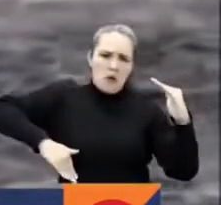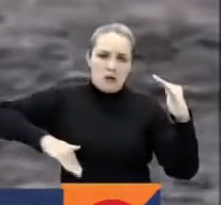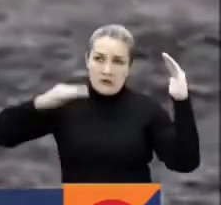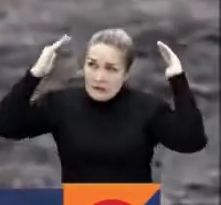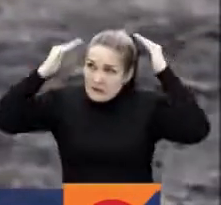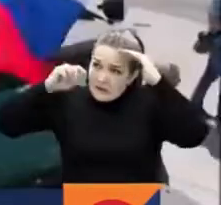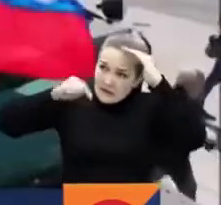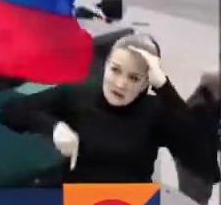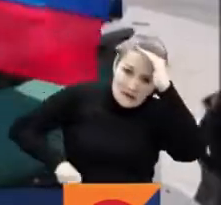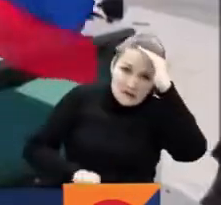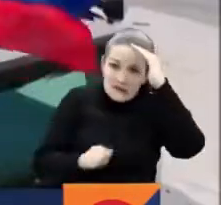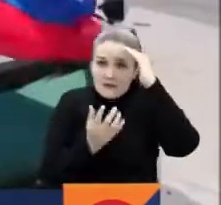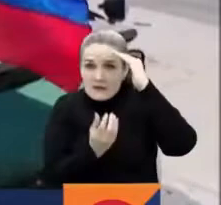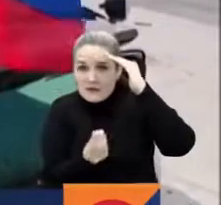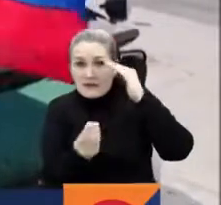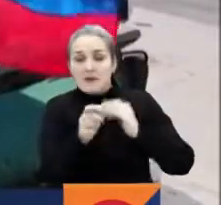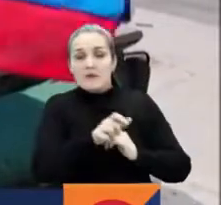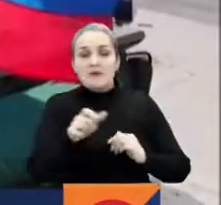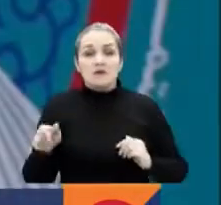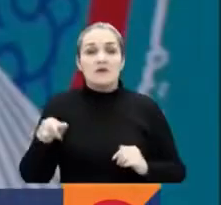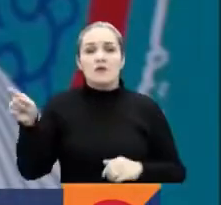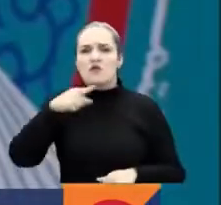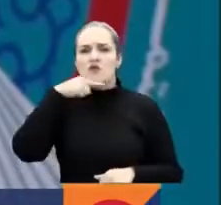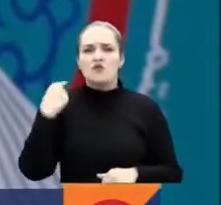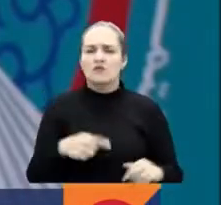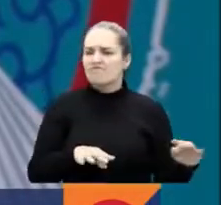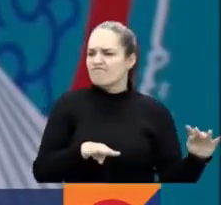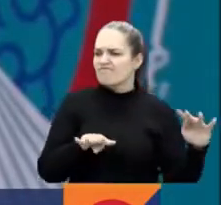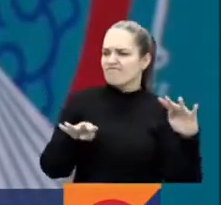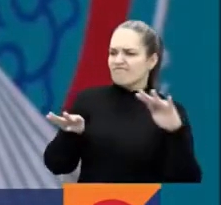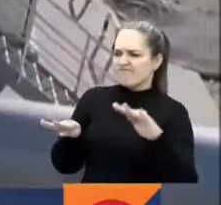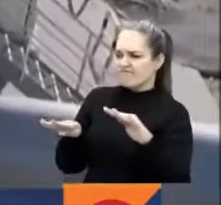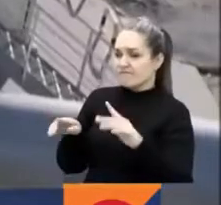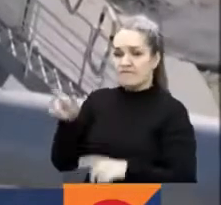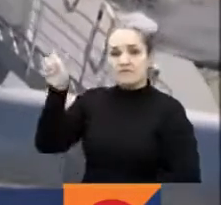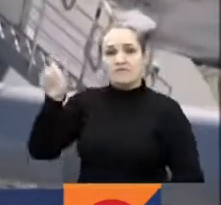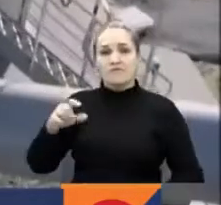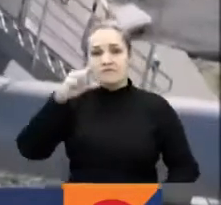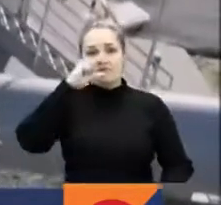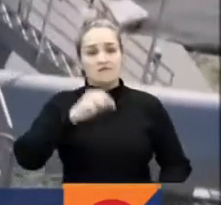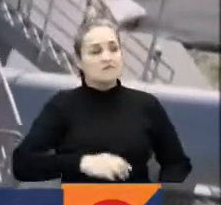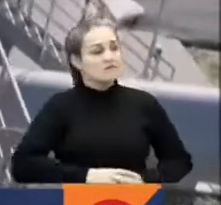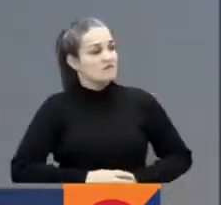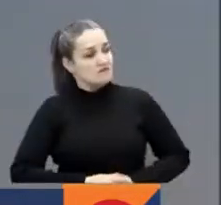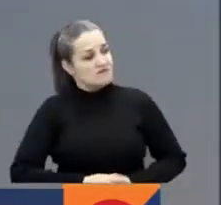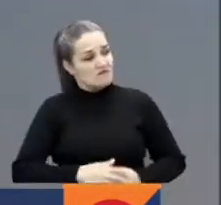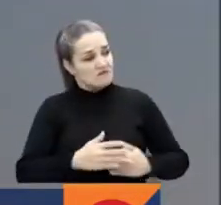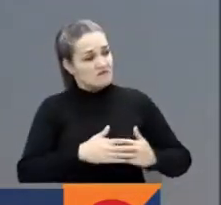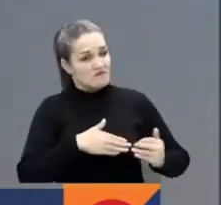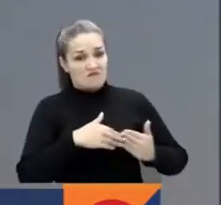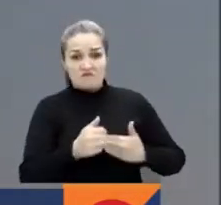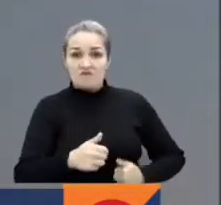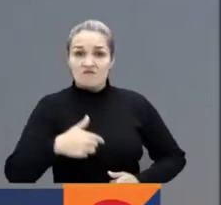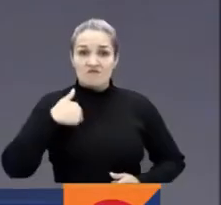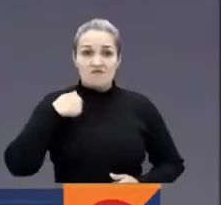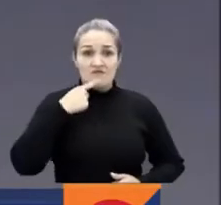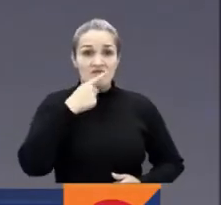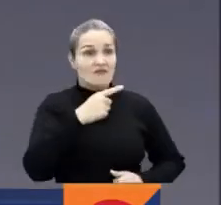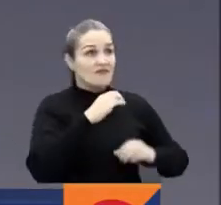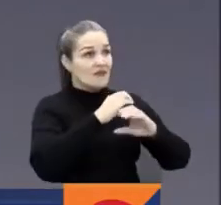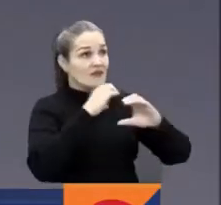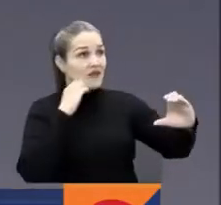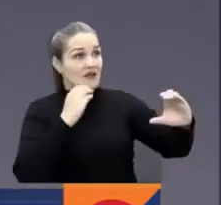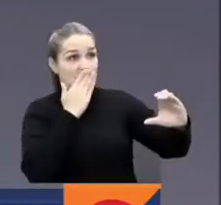Mientras todo esto que pasa, enemista a Rusia con el mundo y su cabeza desde el suelo persa amenaza con llevar a mínimo su flujo de gas a Europa.